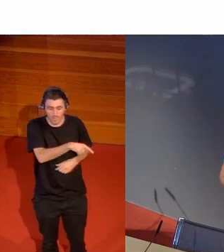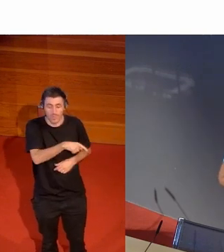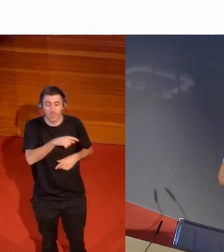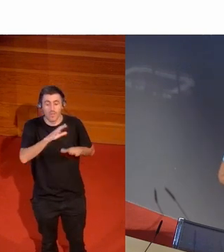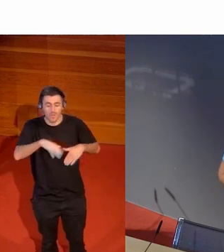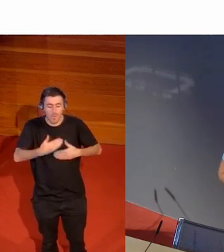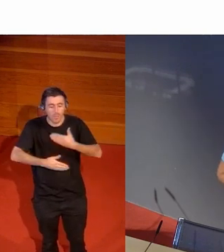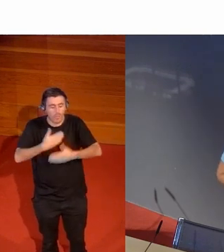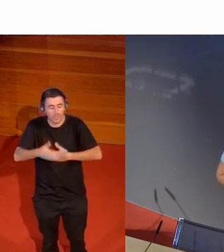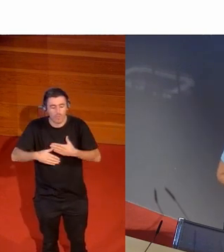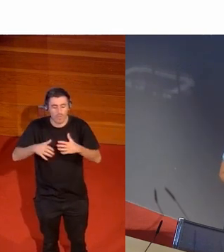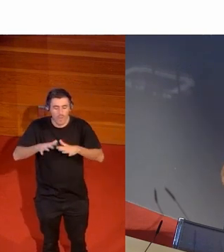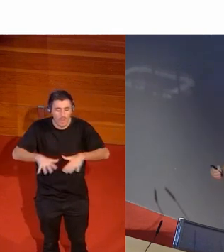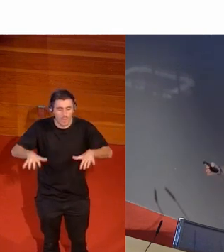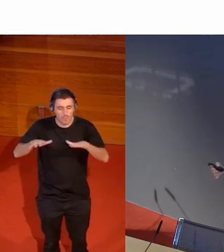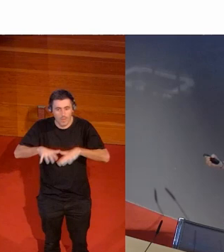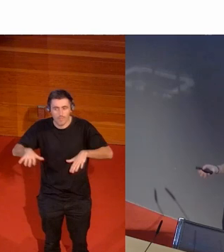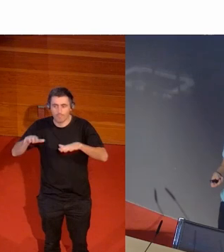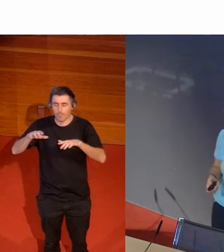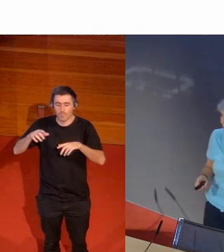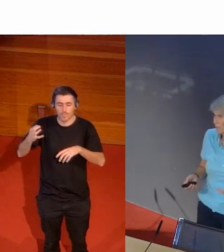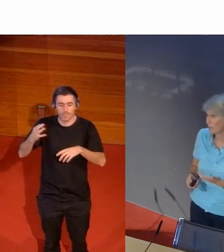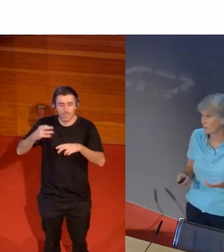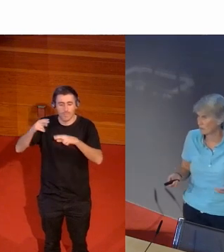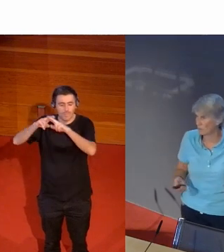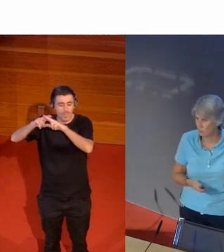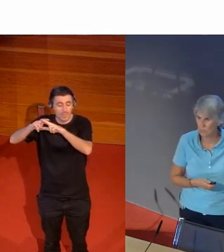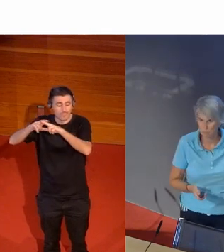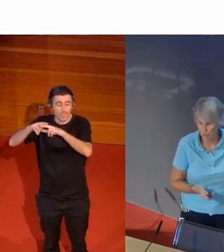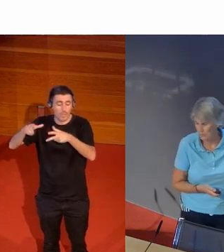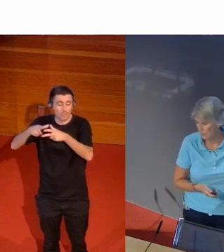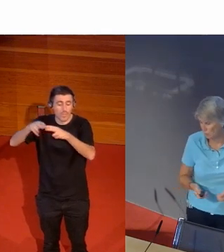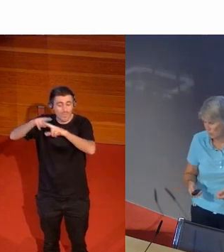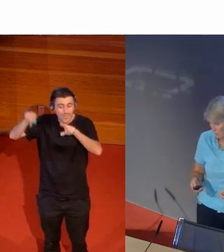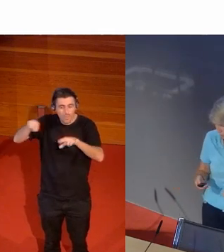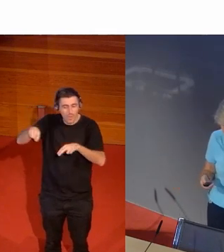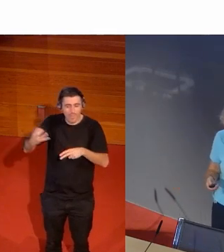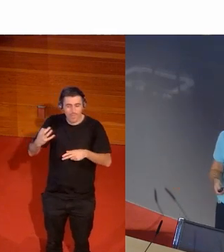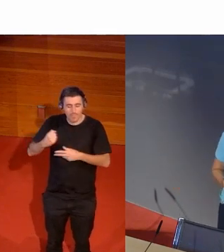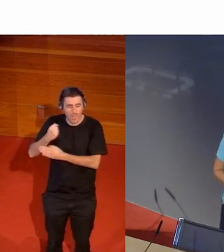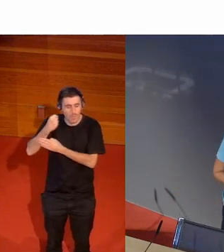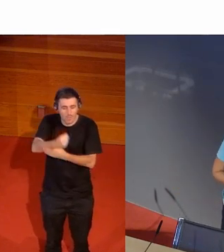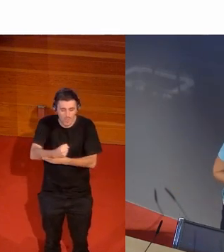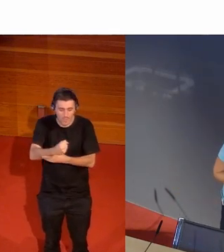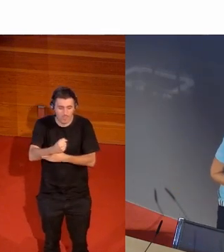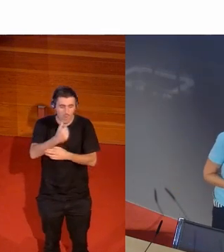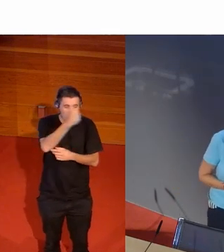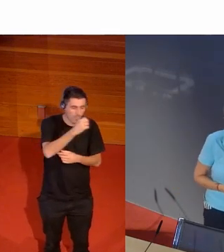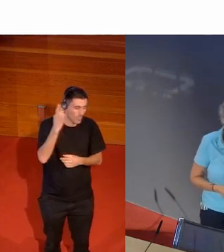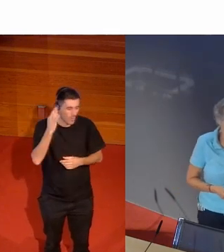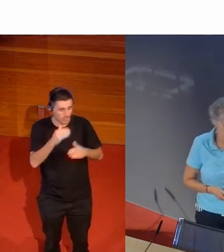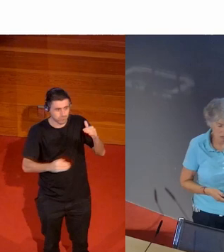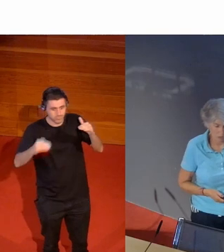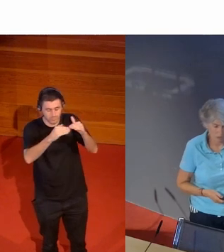poco ir llevando a toda la sociedad internacional la necesidad de igualdad entre los hombres y las mujeres en el mundo del deporte esa modernización